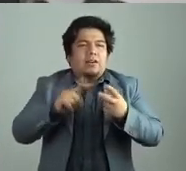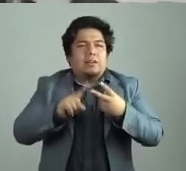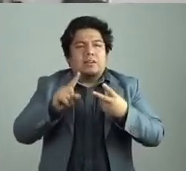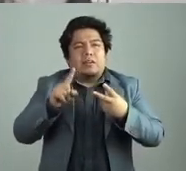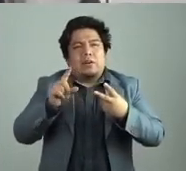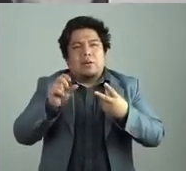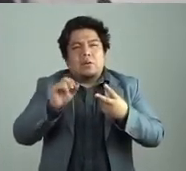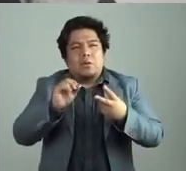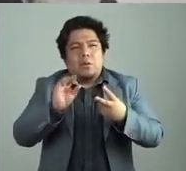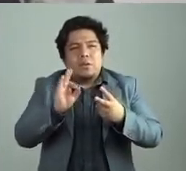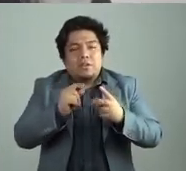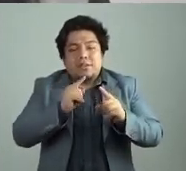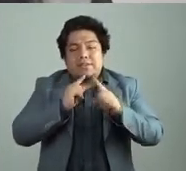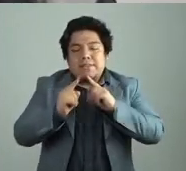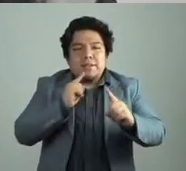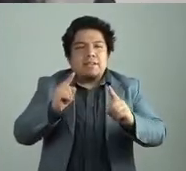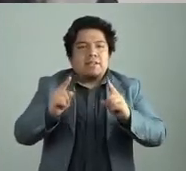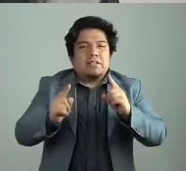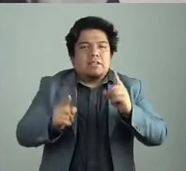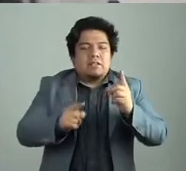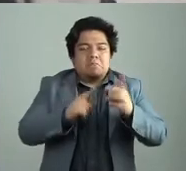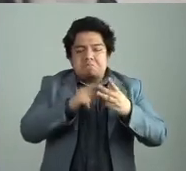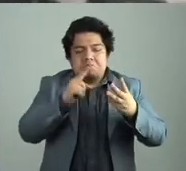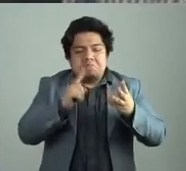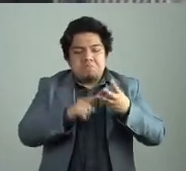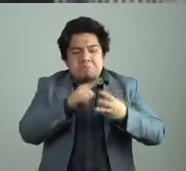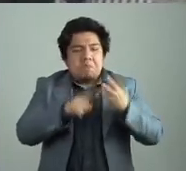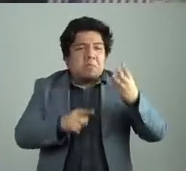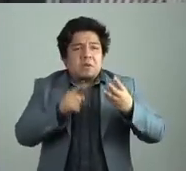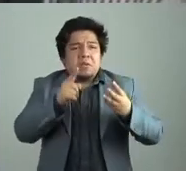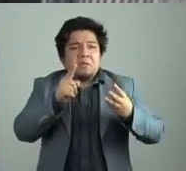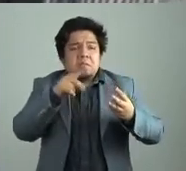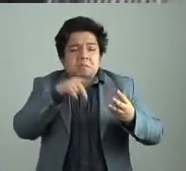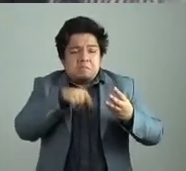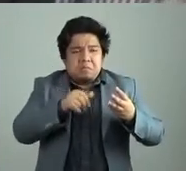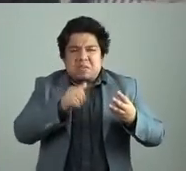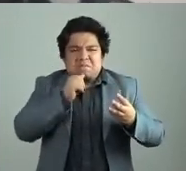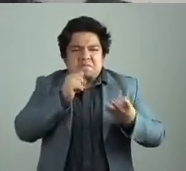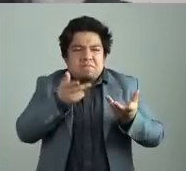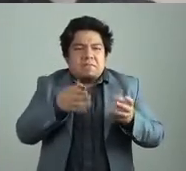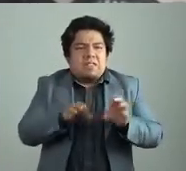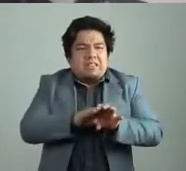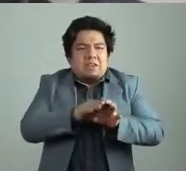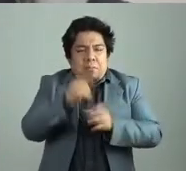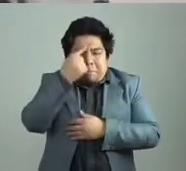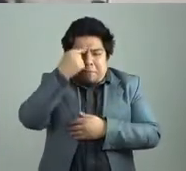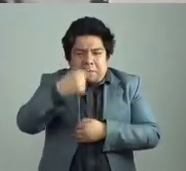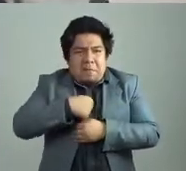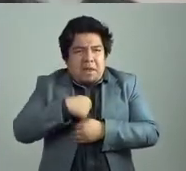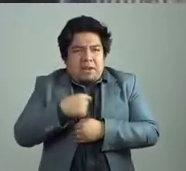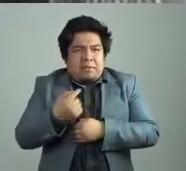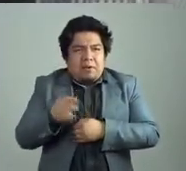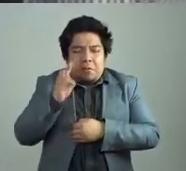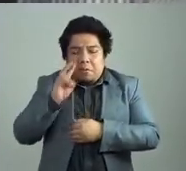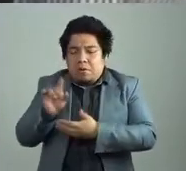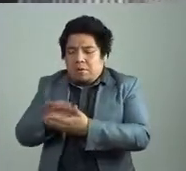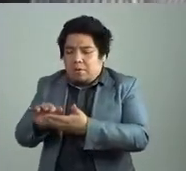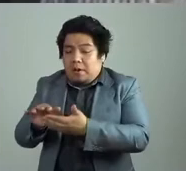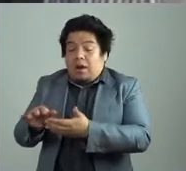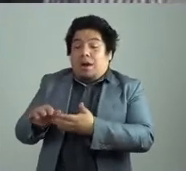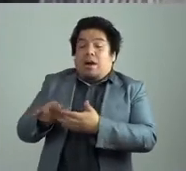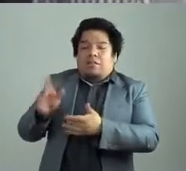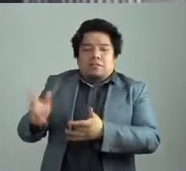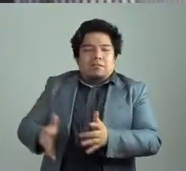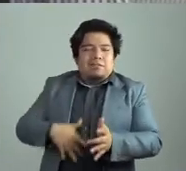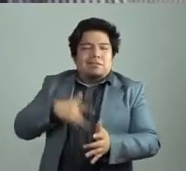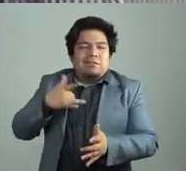crítica, etcétera, este, nada de eso realmente motiva mi deseo para seguir escribiendo. No es porque dije,